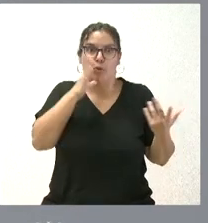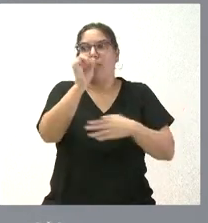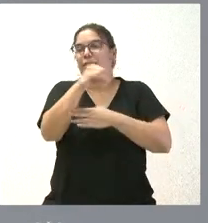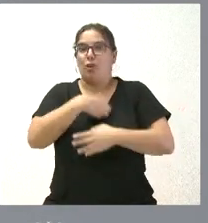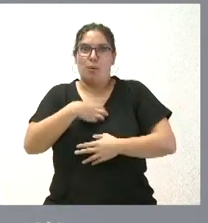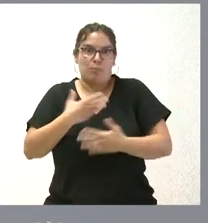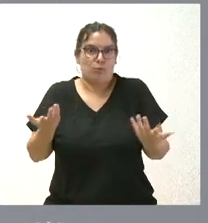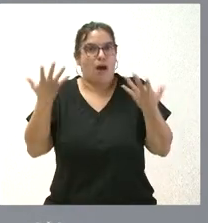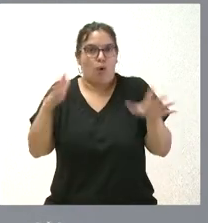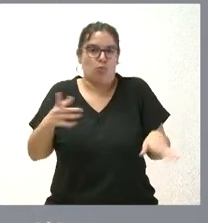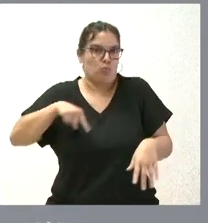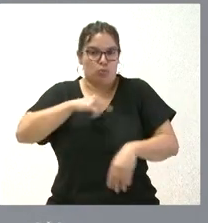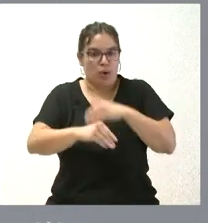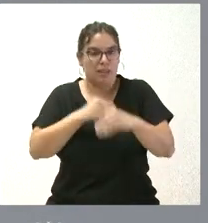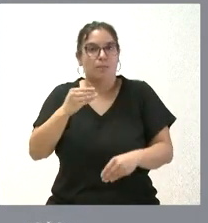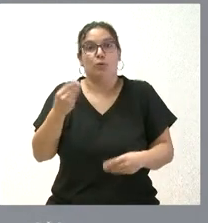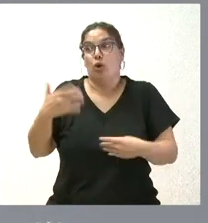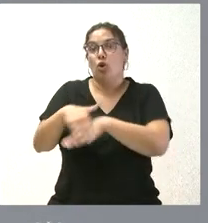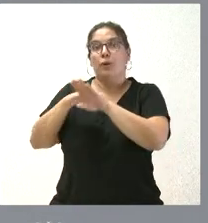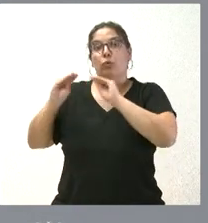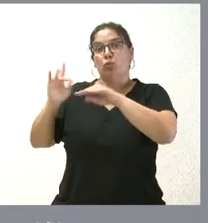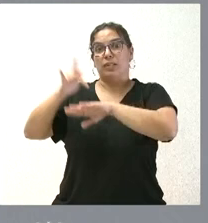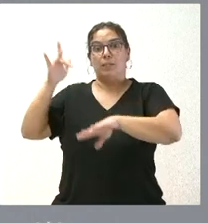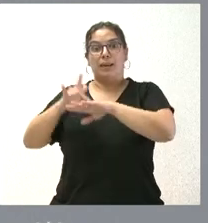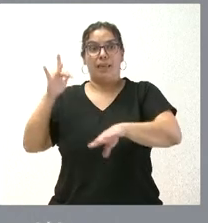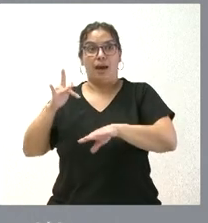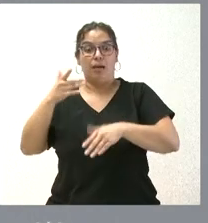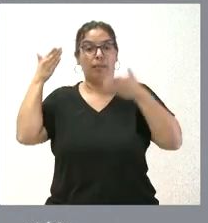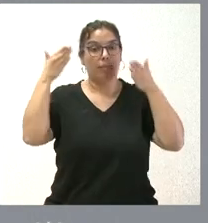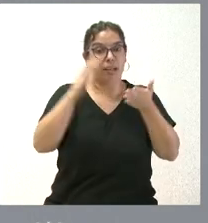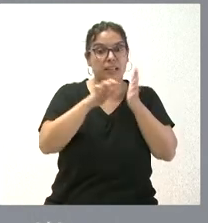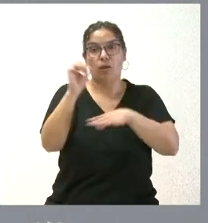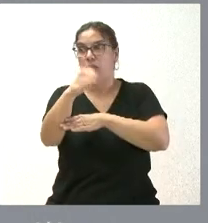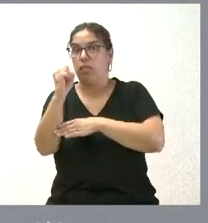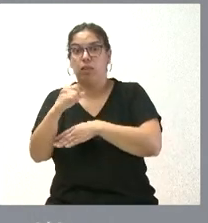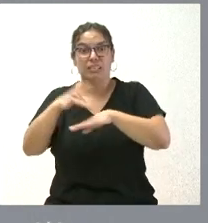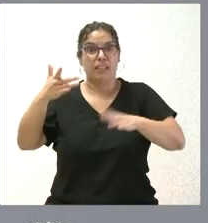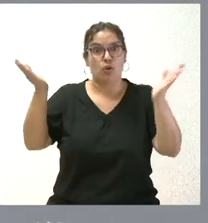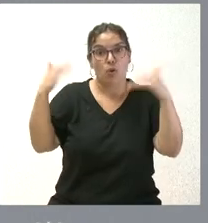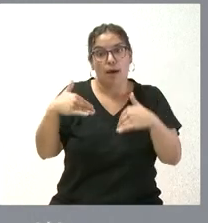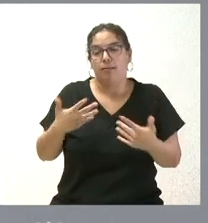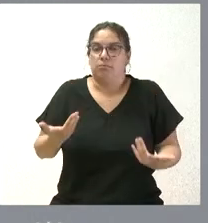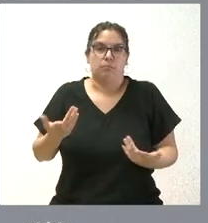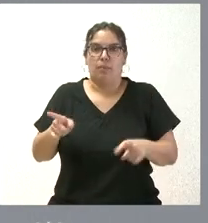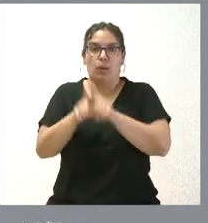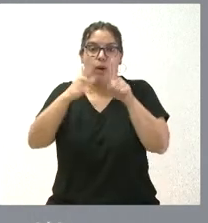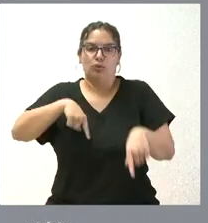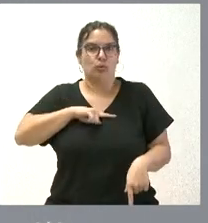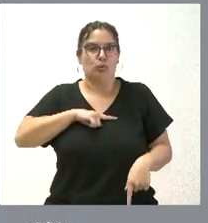Y el hecho de que haya un Gobierno insensible con Castilla y León y con los ganaderos no justifica que nosotros